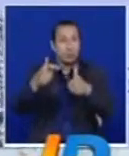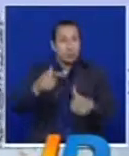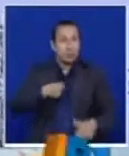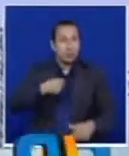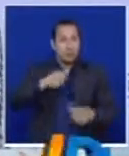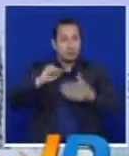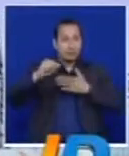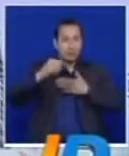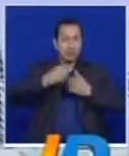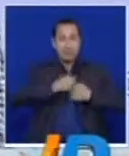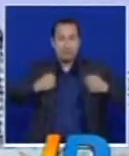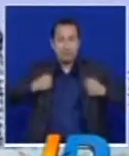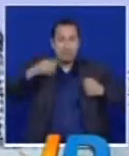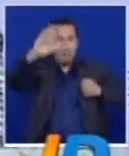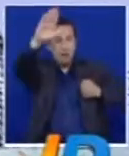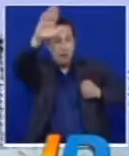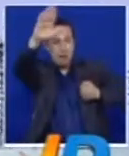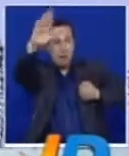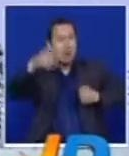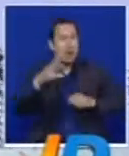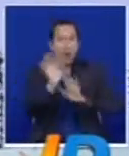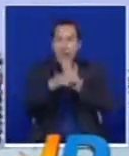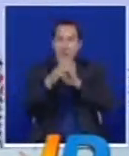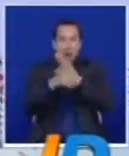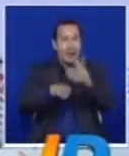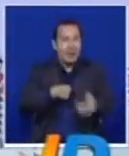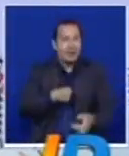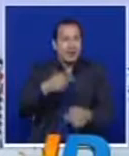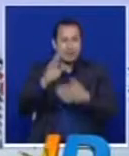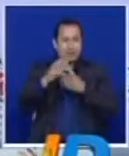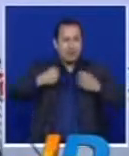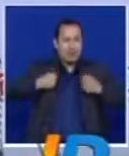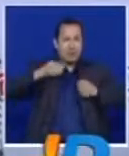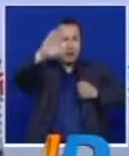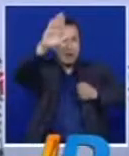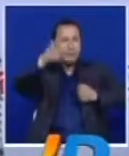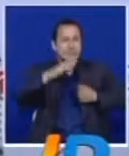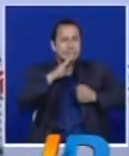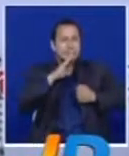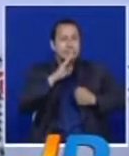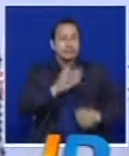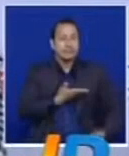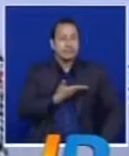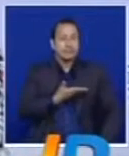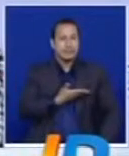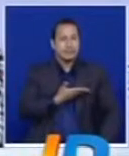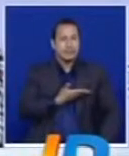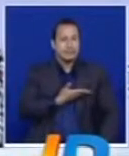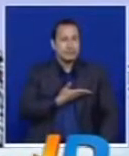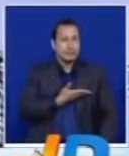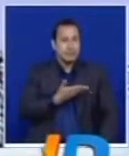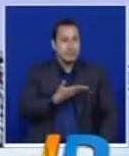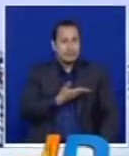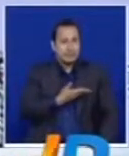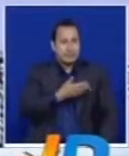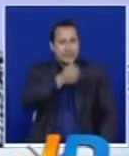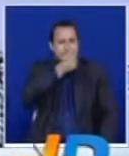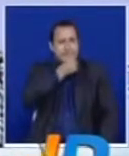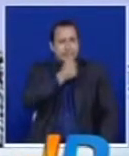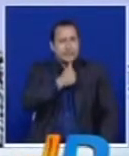héroe fue mi mamá, que tuvo la paciencia